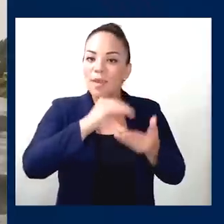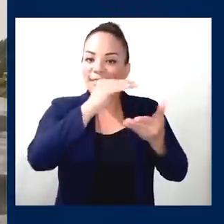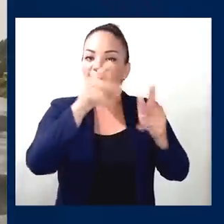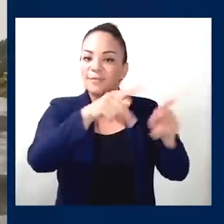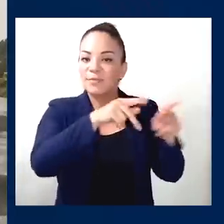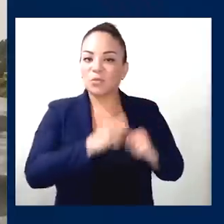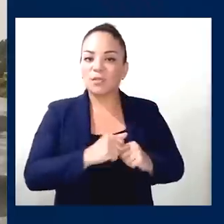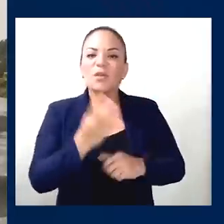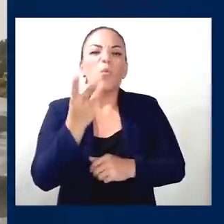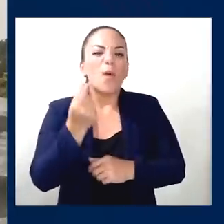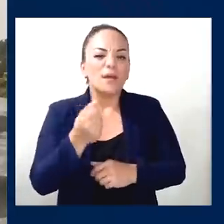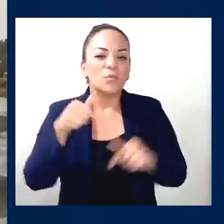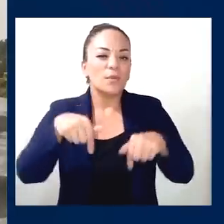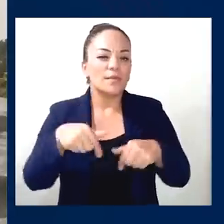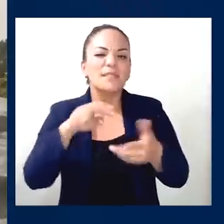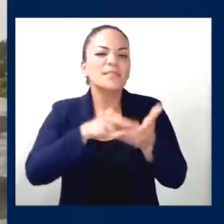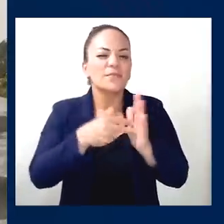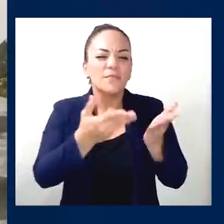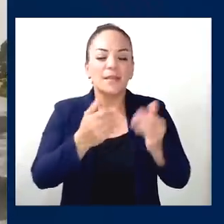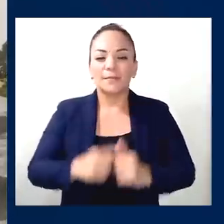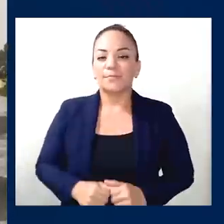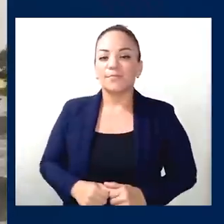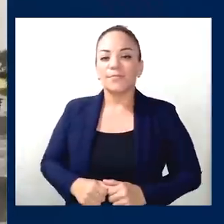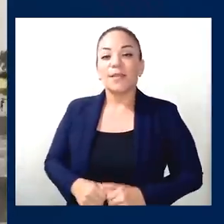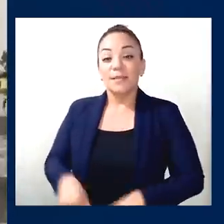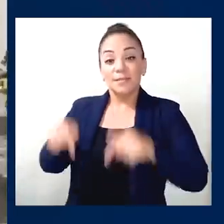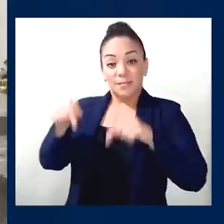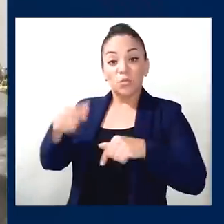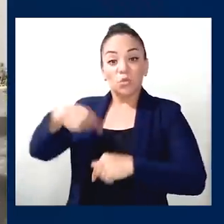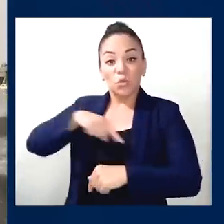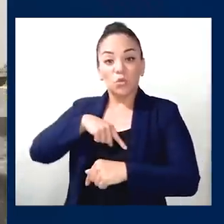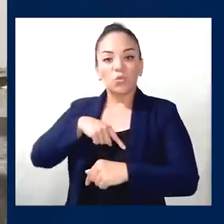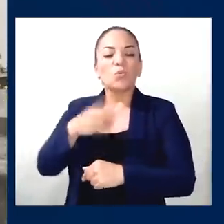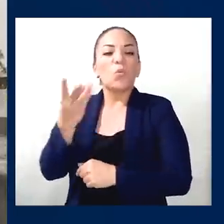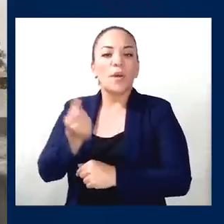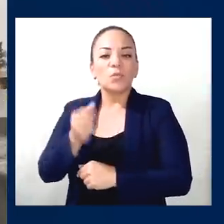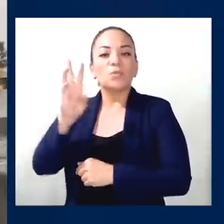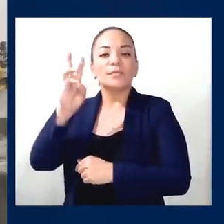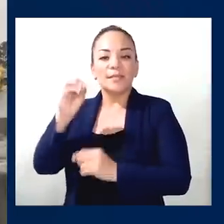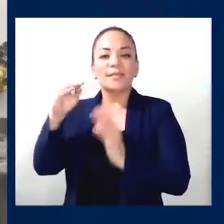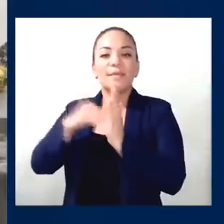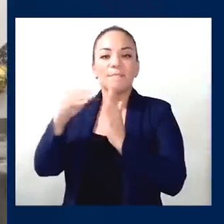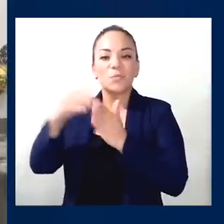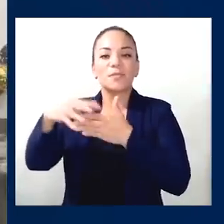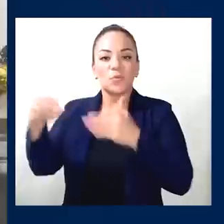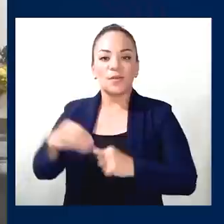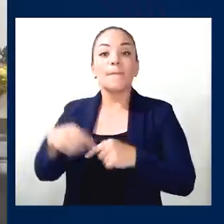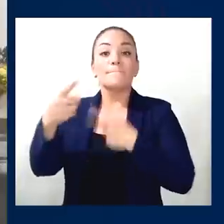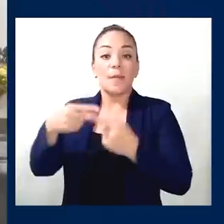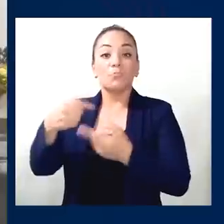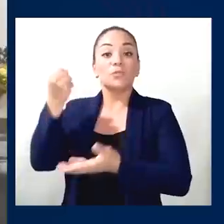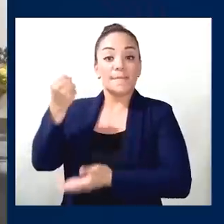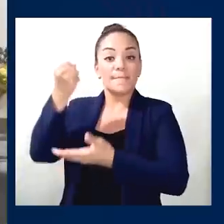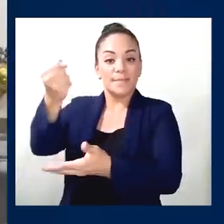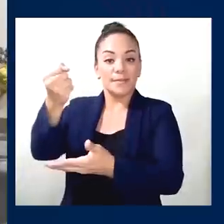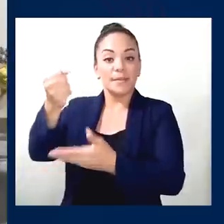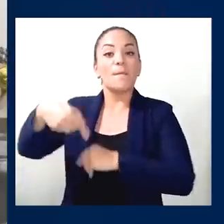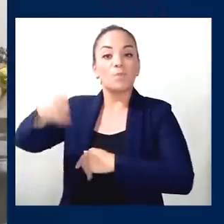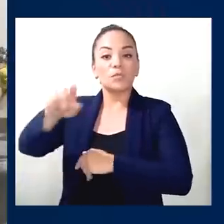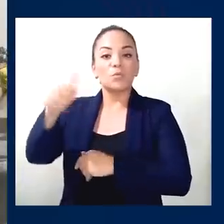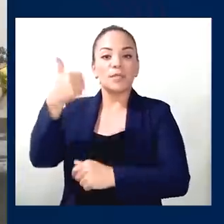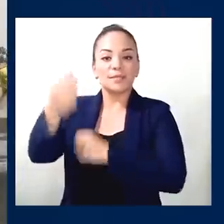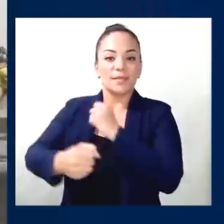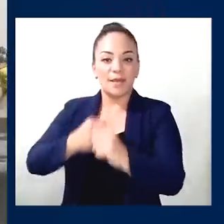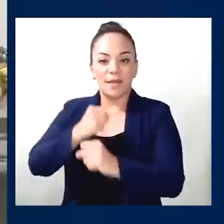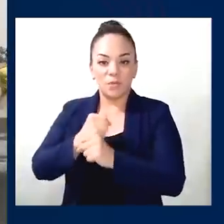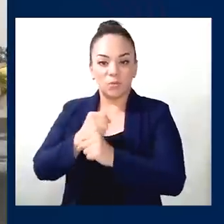cuéntele a la gente cuánto estamos hablando aquí, de qué se trata eso. Estamos hablando de alrededor de 60 millones de dólares que vamos a invertir durante